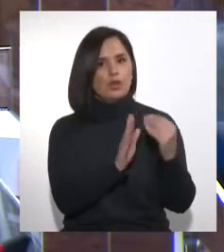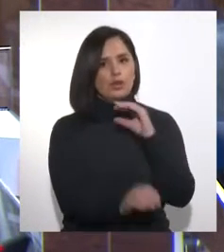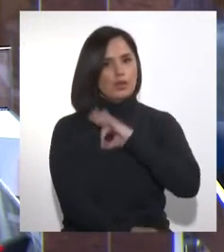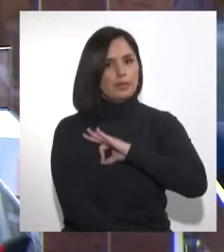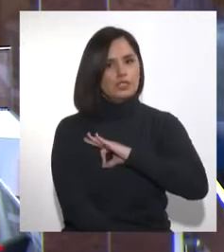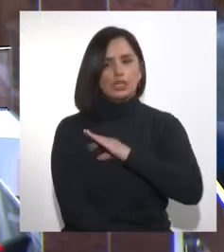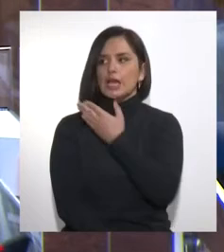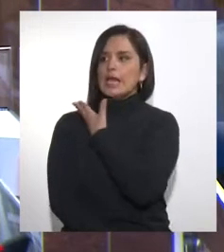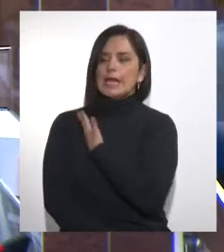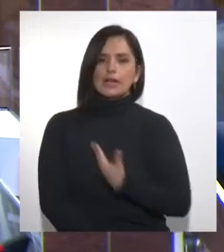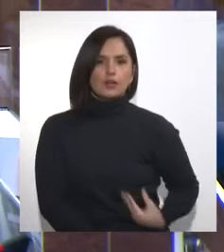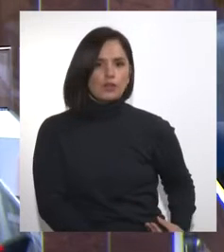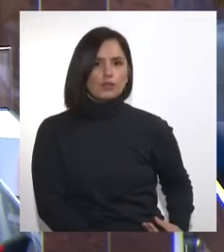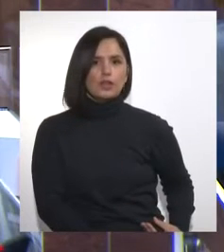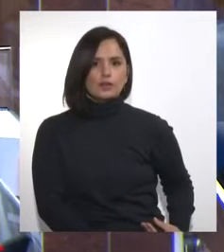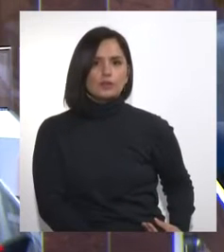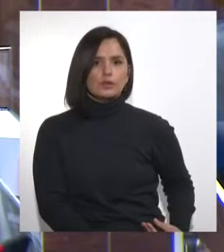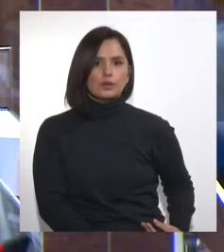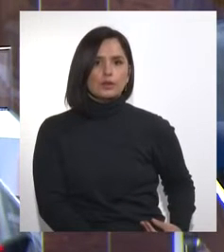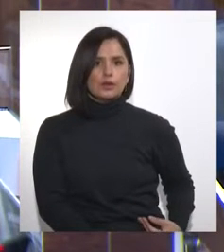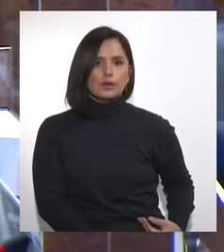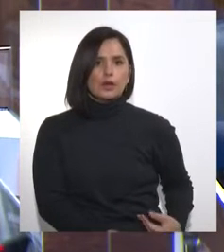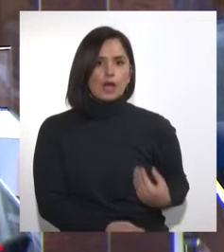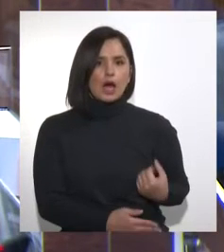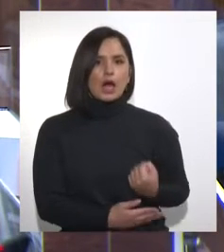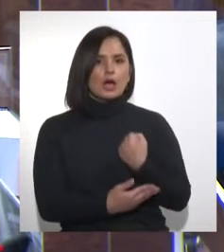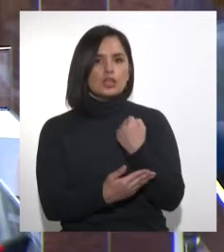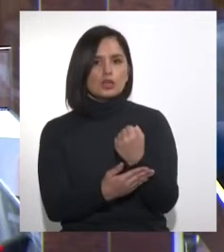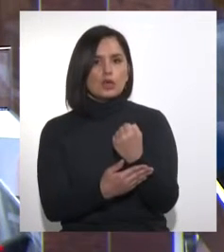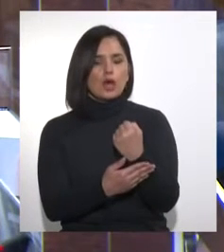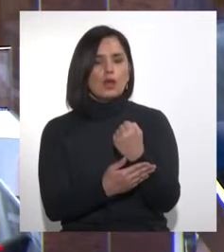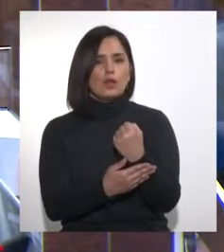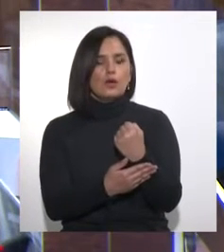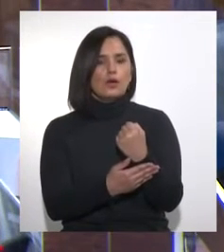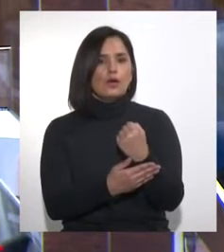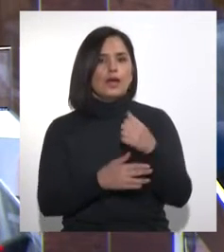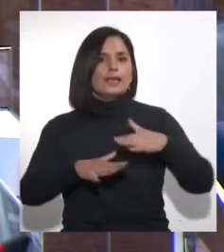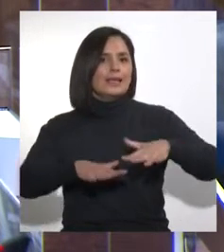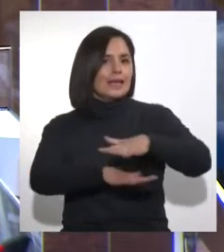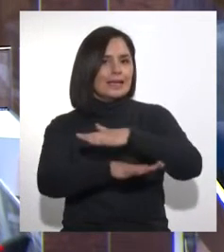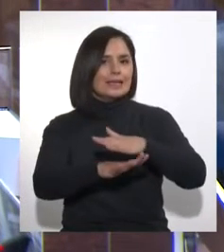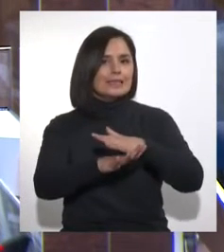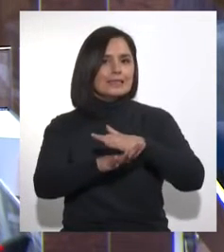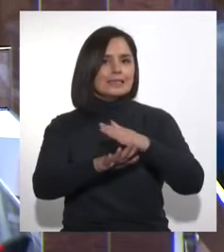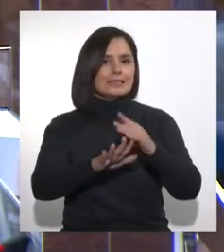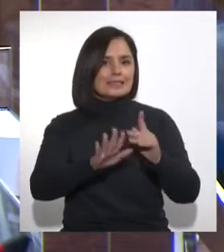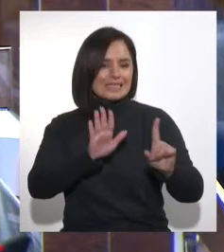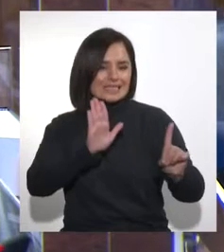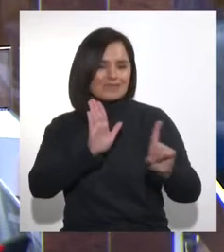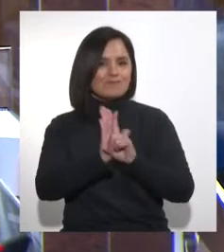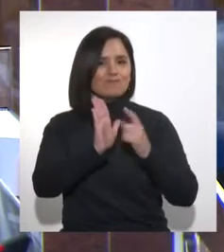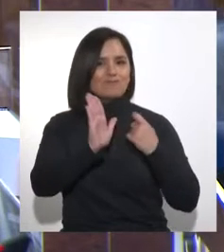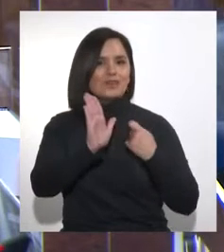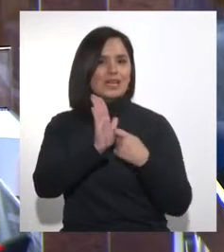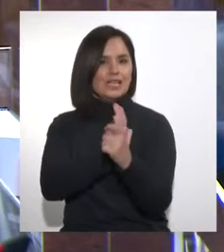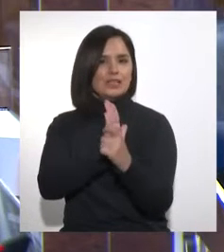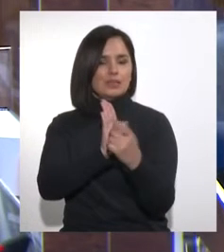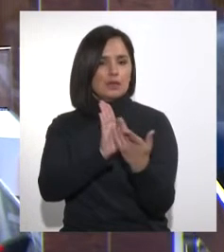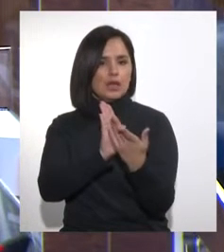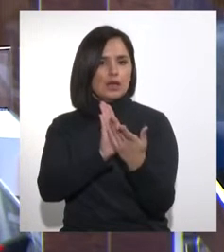ha contribuido a agudizar aún más la crisis de legitimidad que ya existe hace mucho tiempo respecto a las AFP.